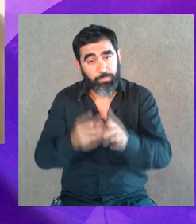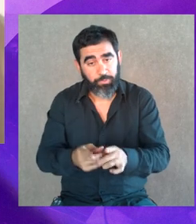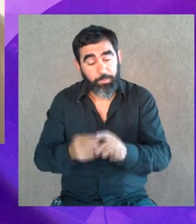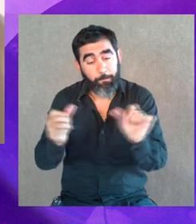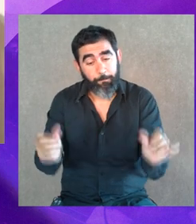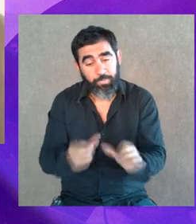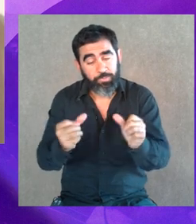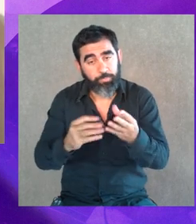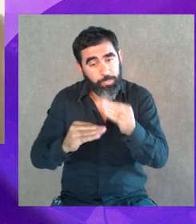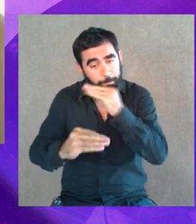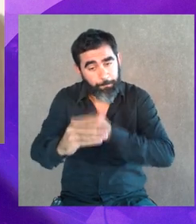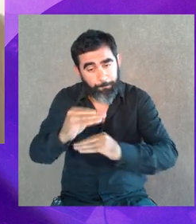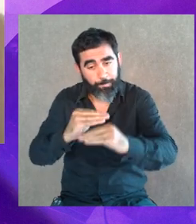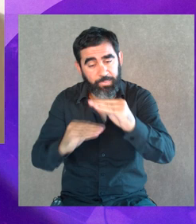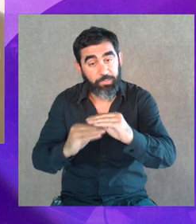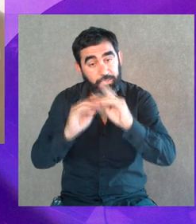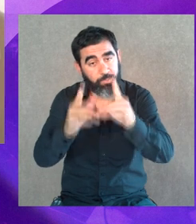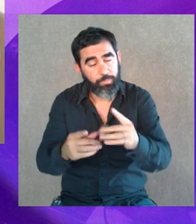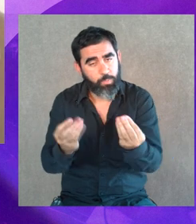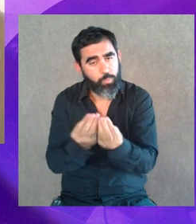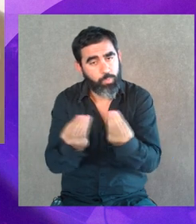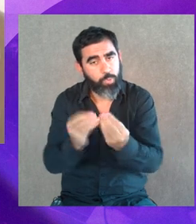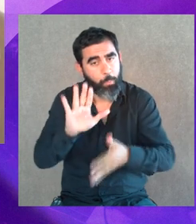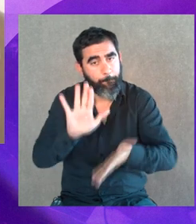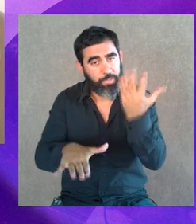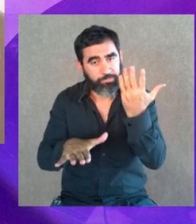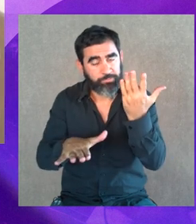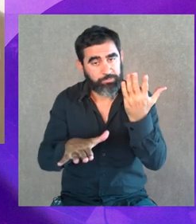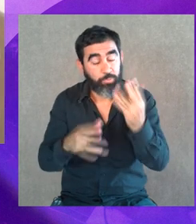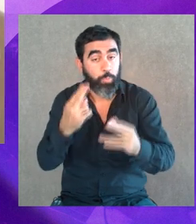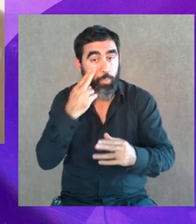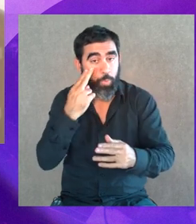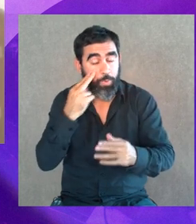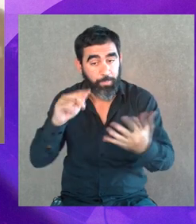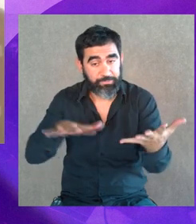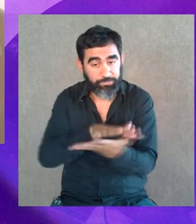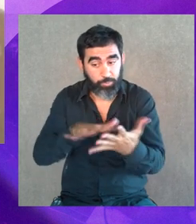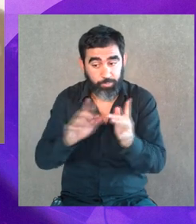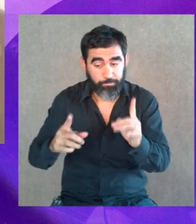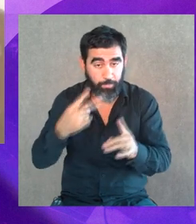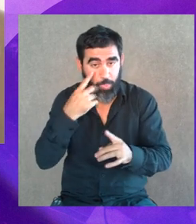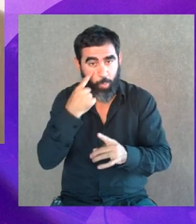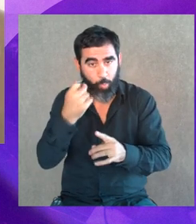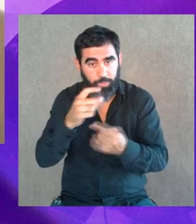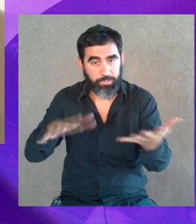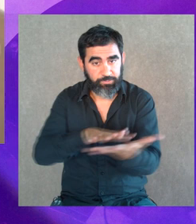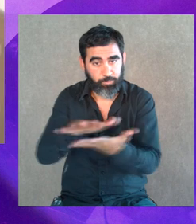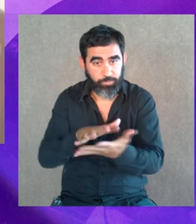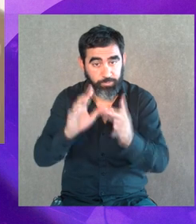lado, me hizo empatizar muchísimo más con la problemática, también.